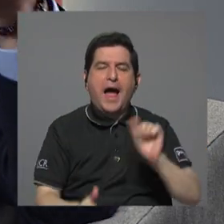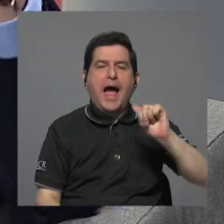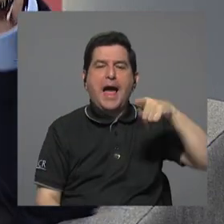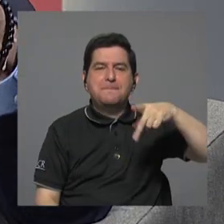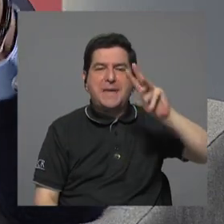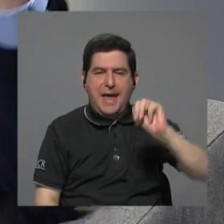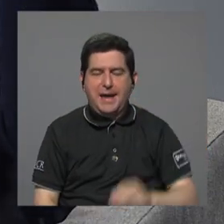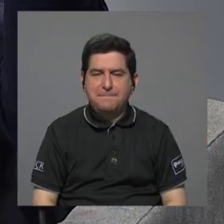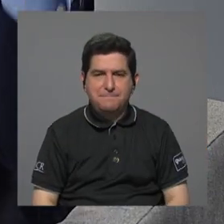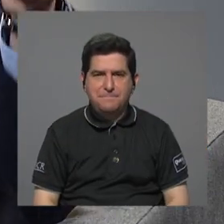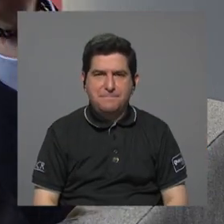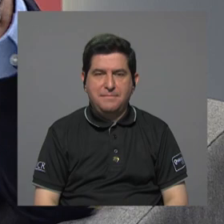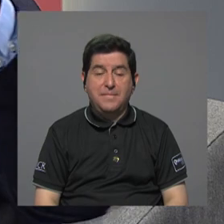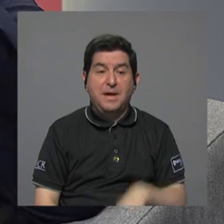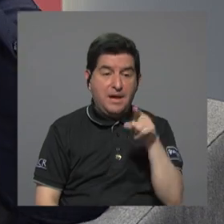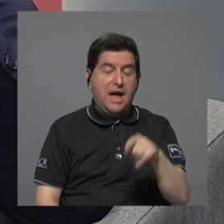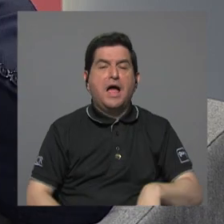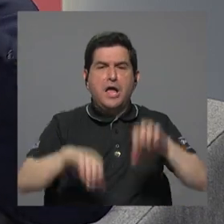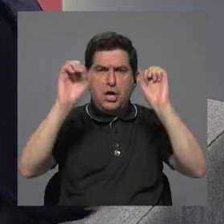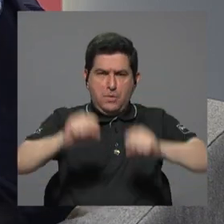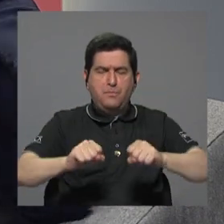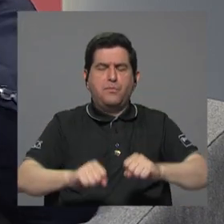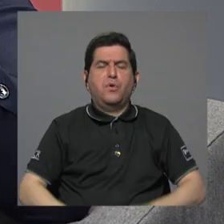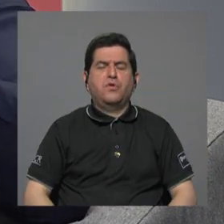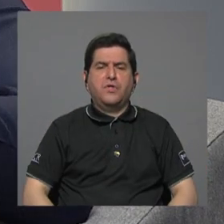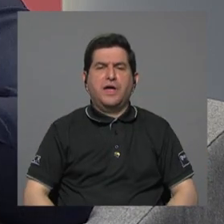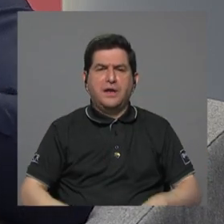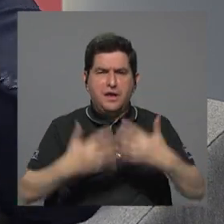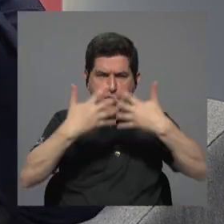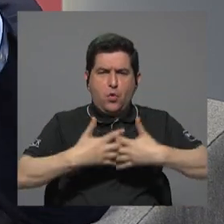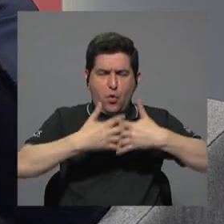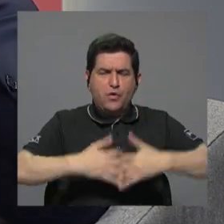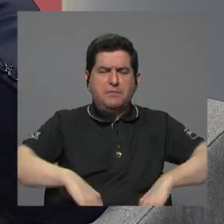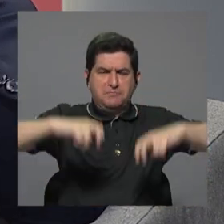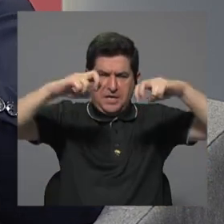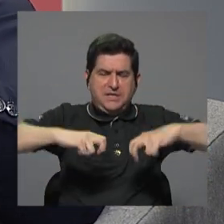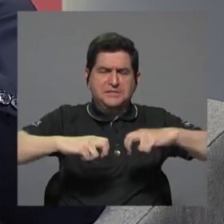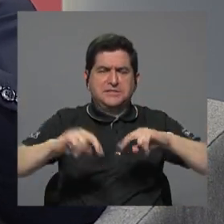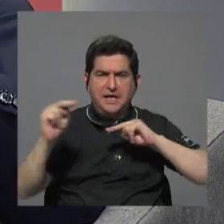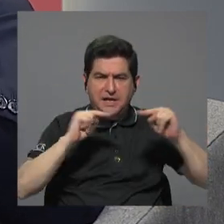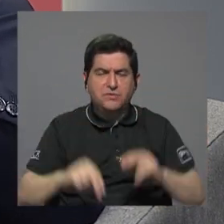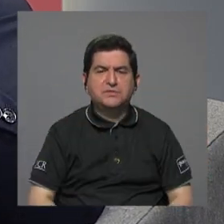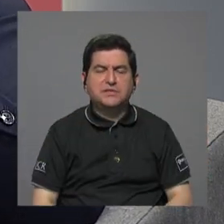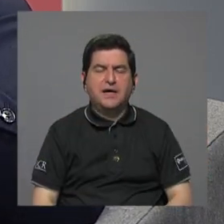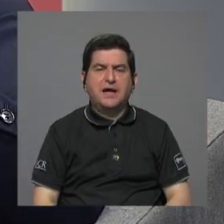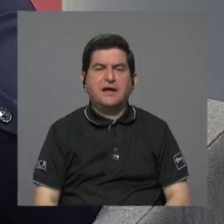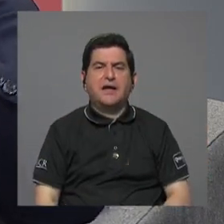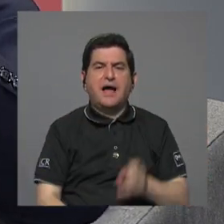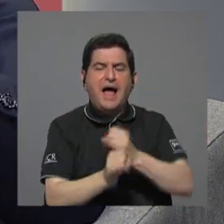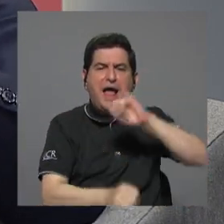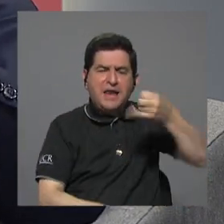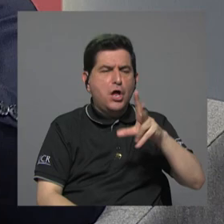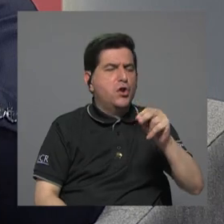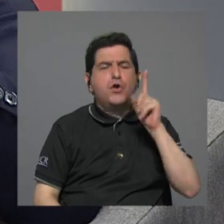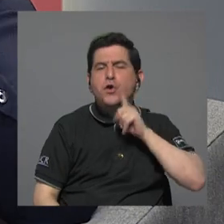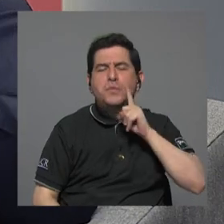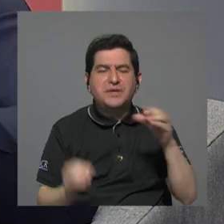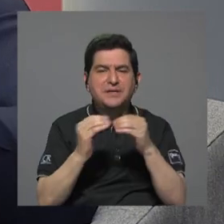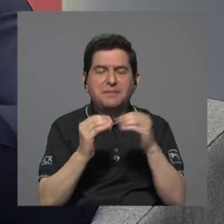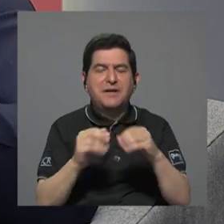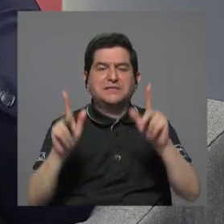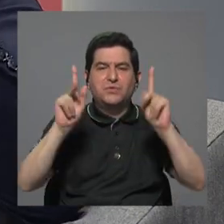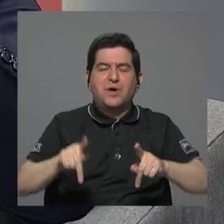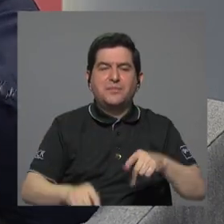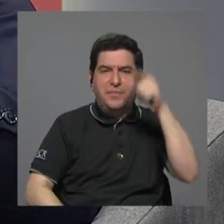Terminal sentarse en la casa matriz con gente que conozca el tema y que a Japdeva no hay que mentirle más y no hay que mentirle más al pueblo de